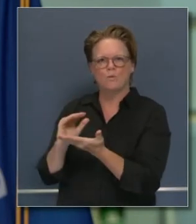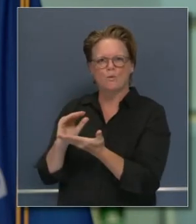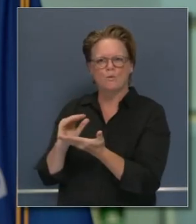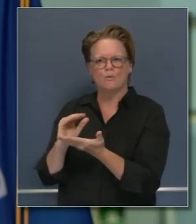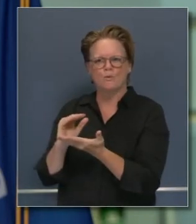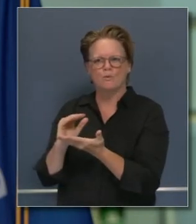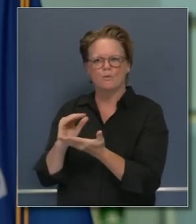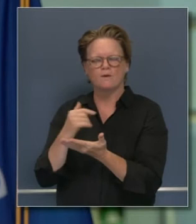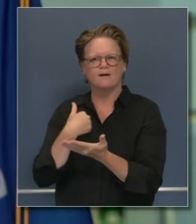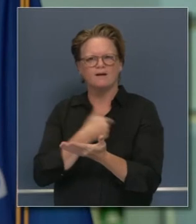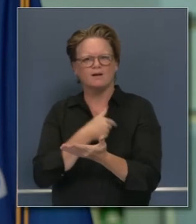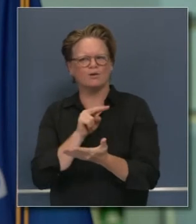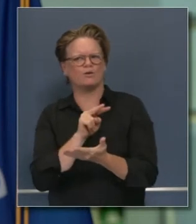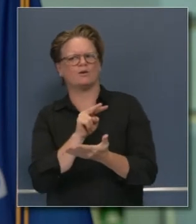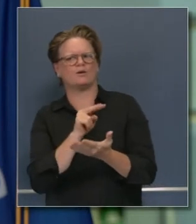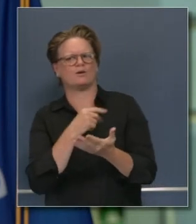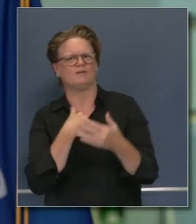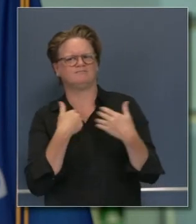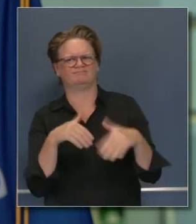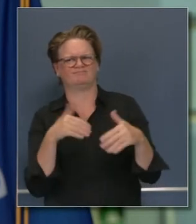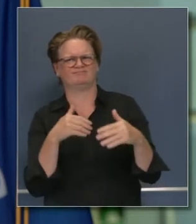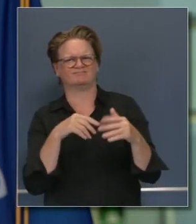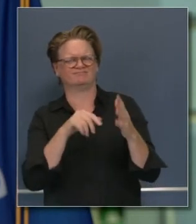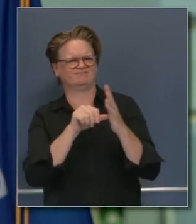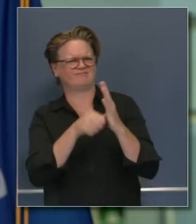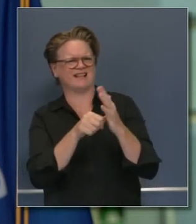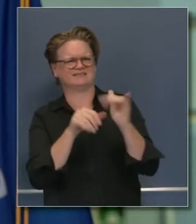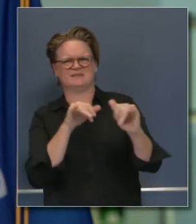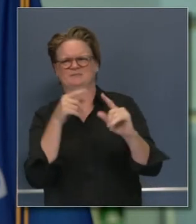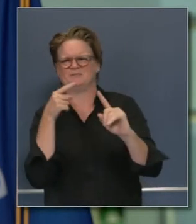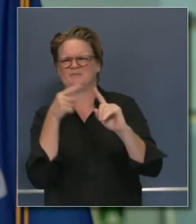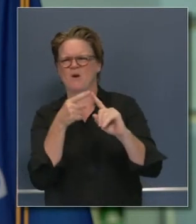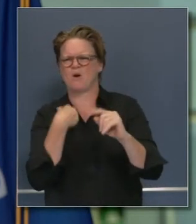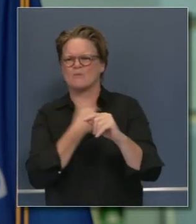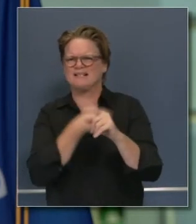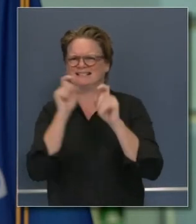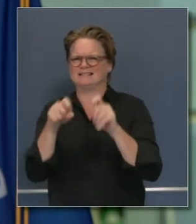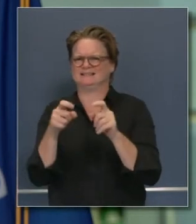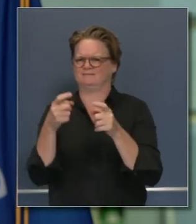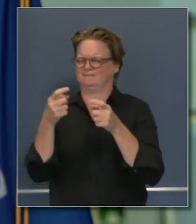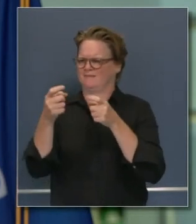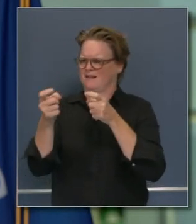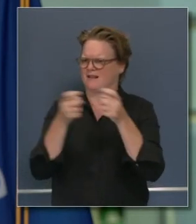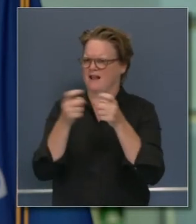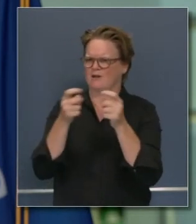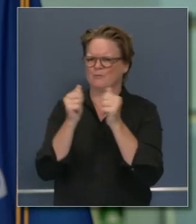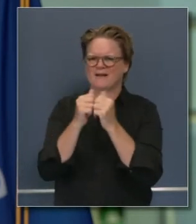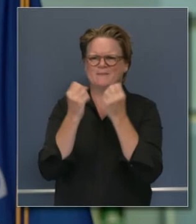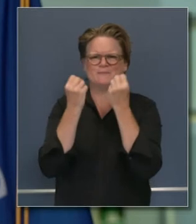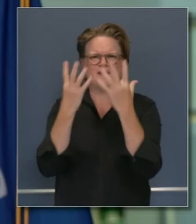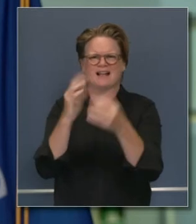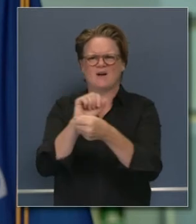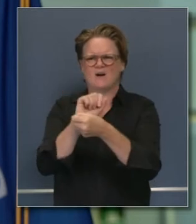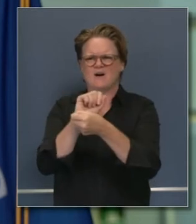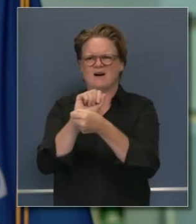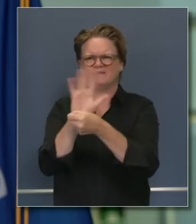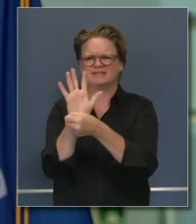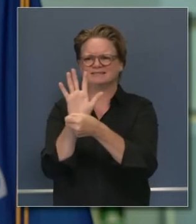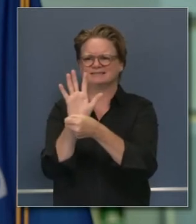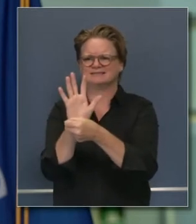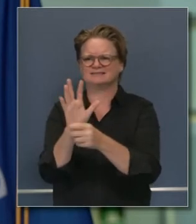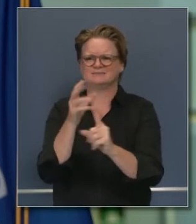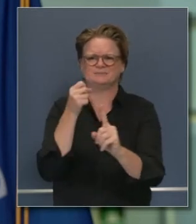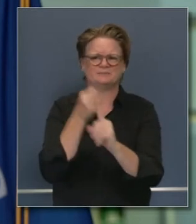californianos pero el punto es la capacidad de lidiar con las desproporcionadamente